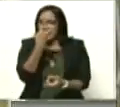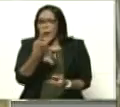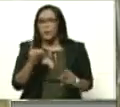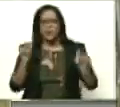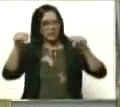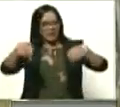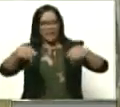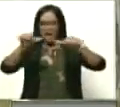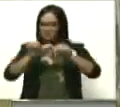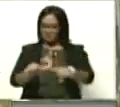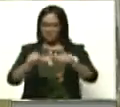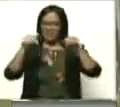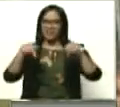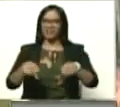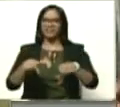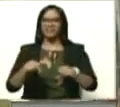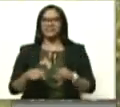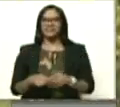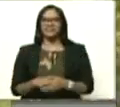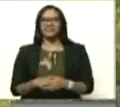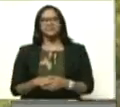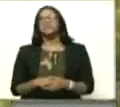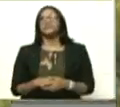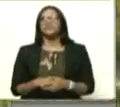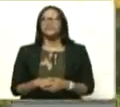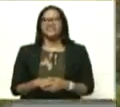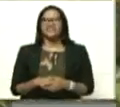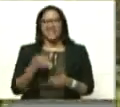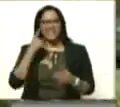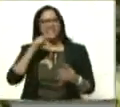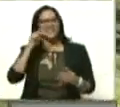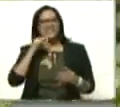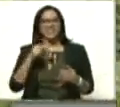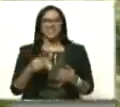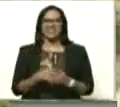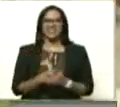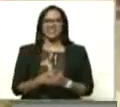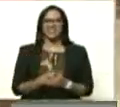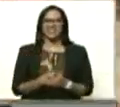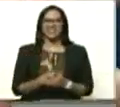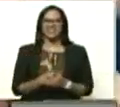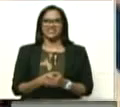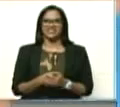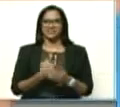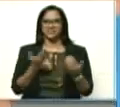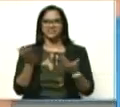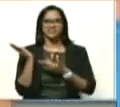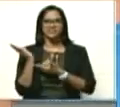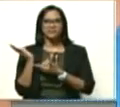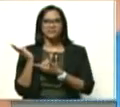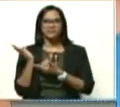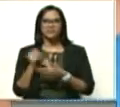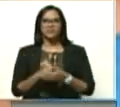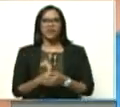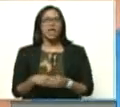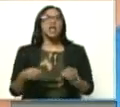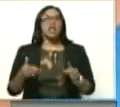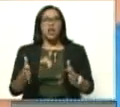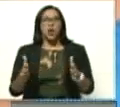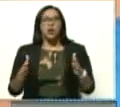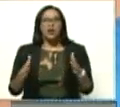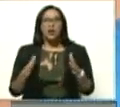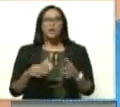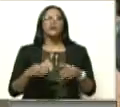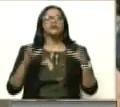quedé por aquí. Ahí está, mire, ahí están los frutos, ahí están los frutos del regalo. Logramos a través de